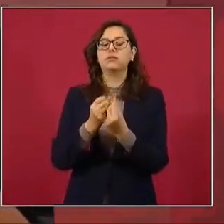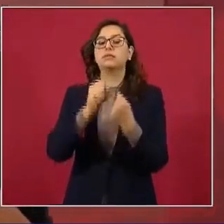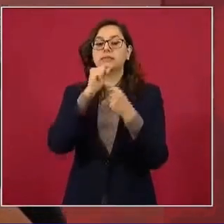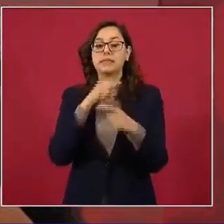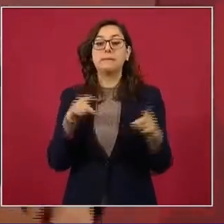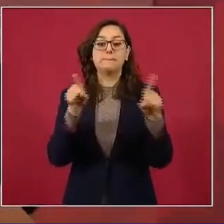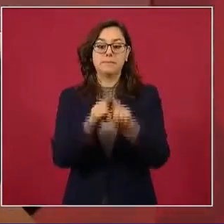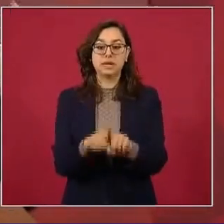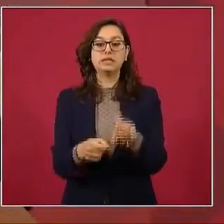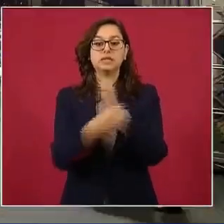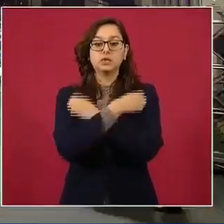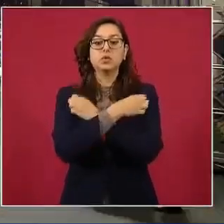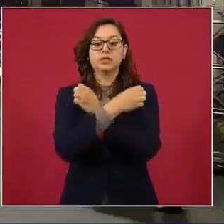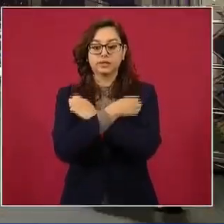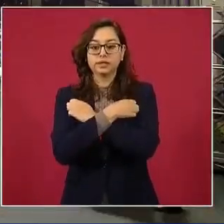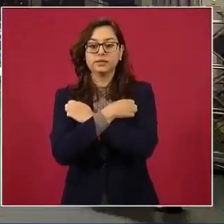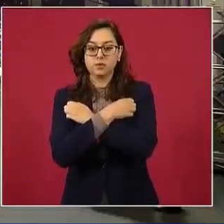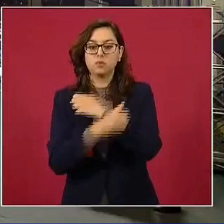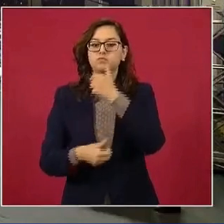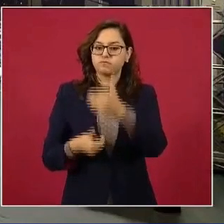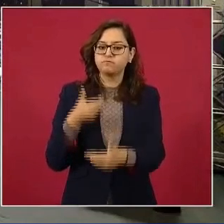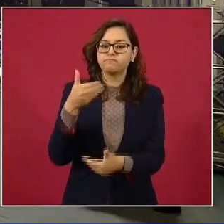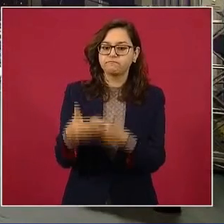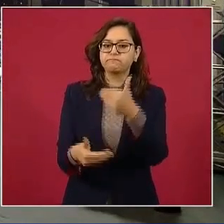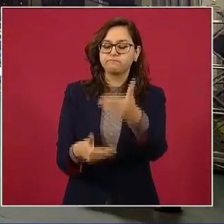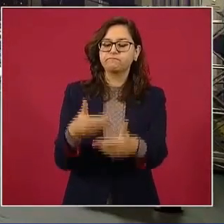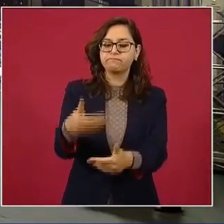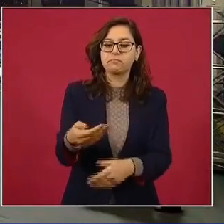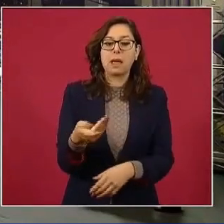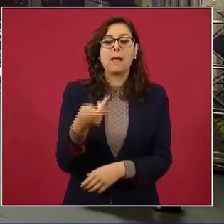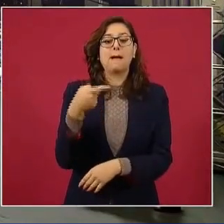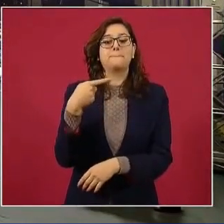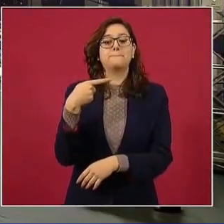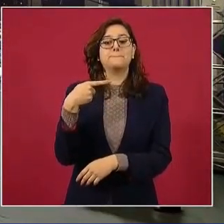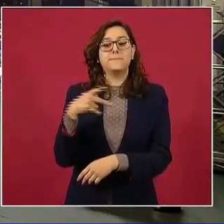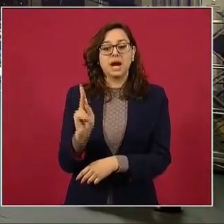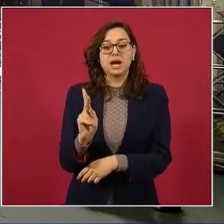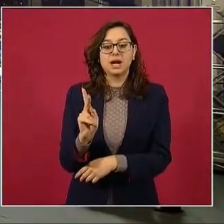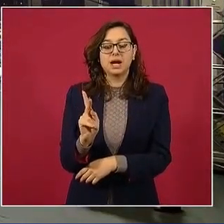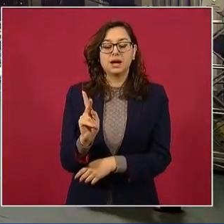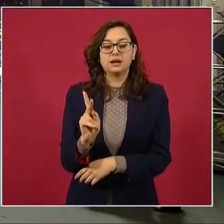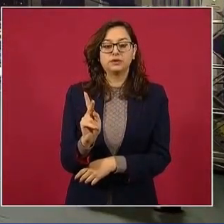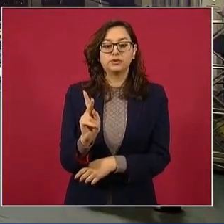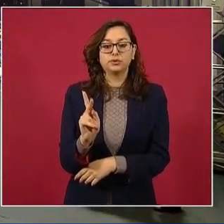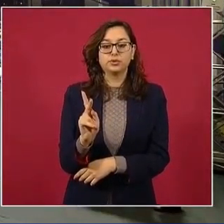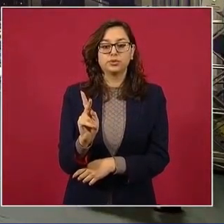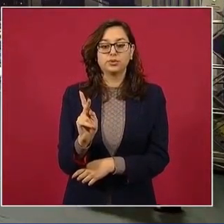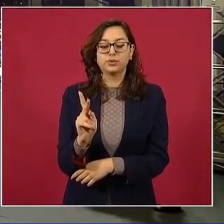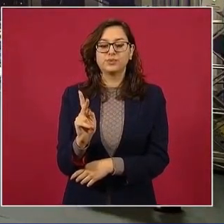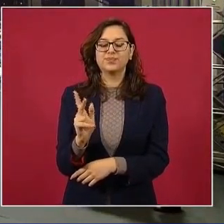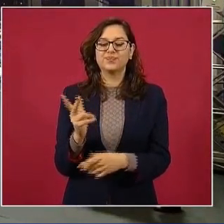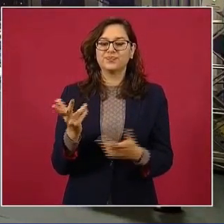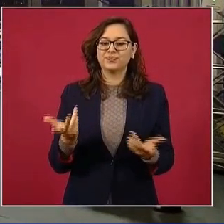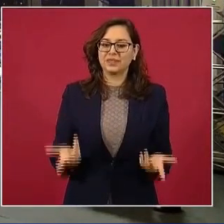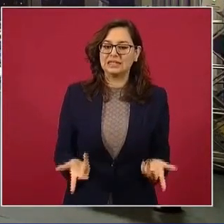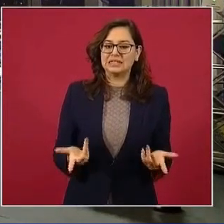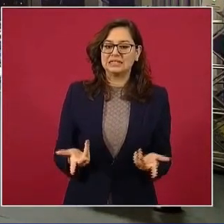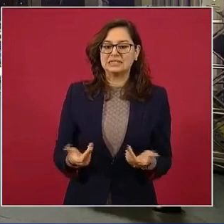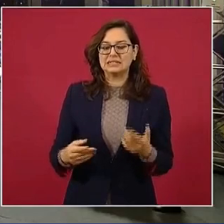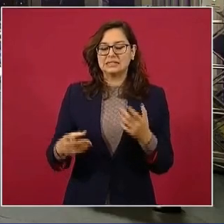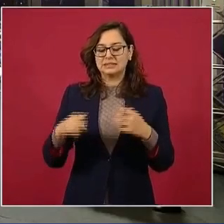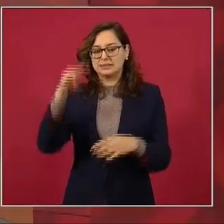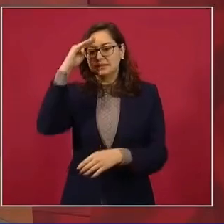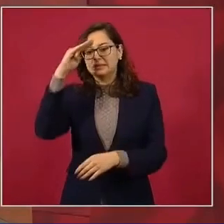pero tenemos que definir bien nuestras